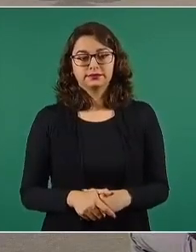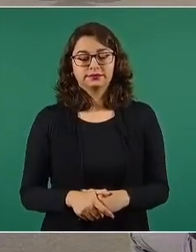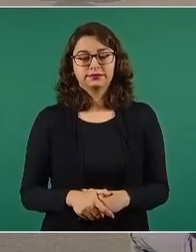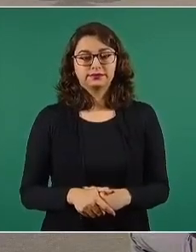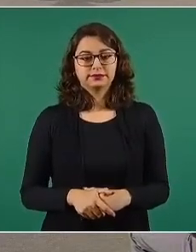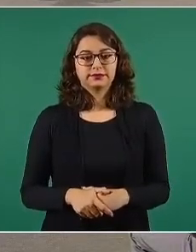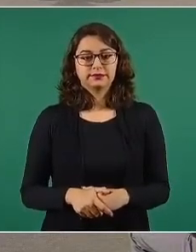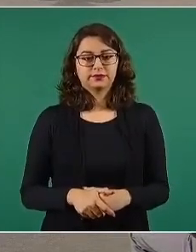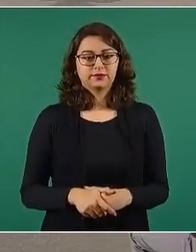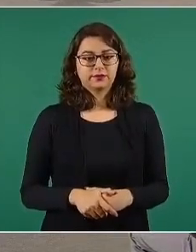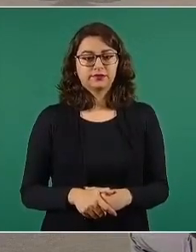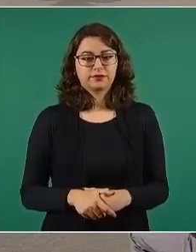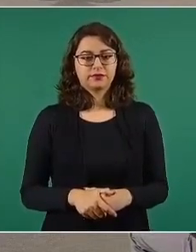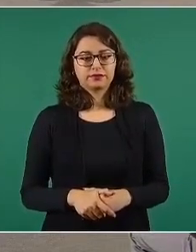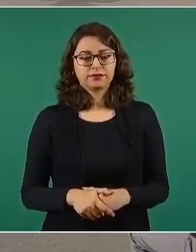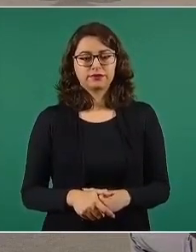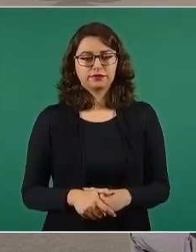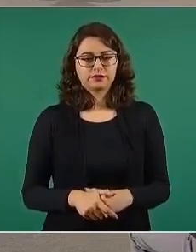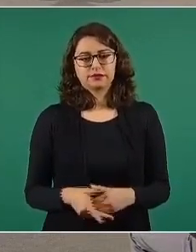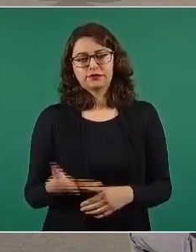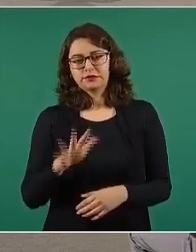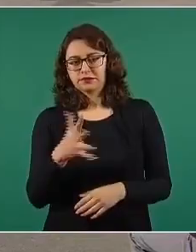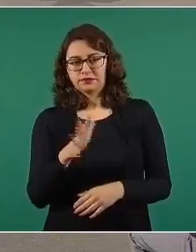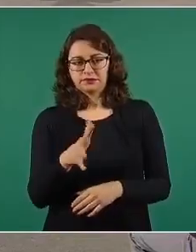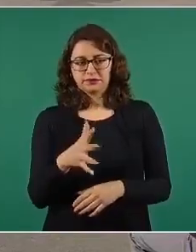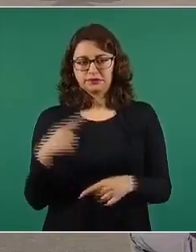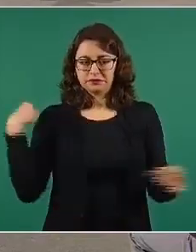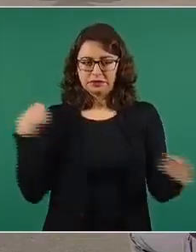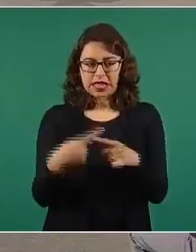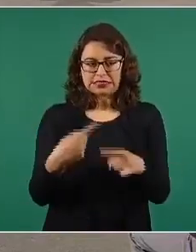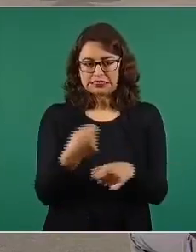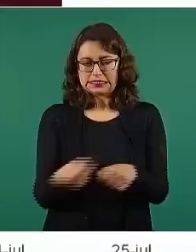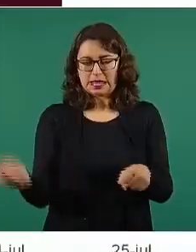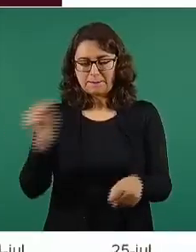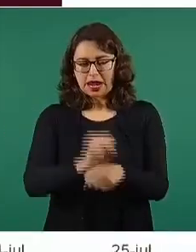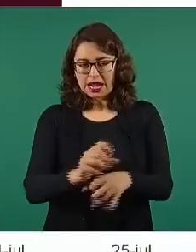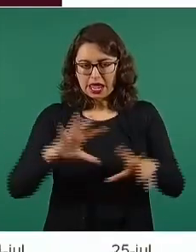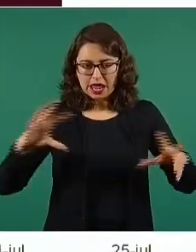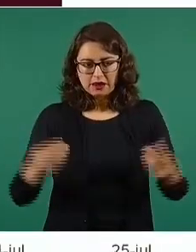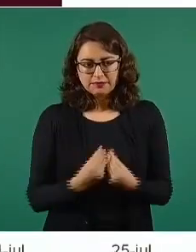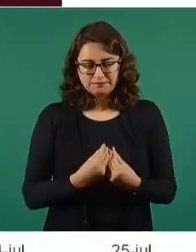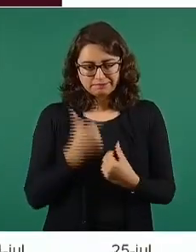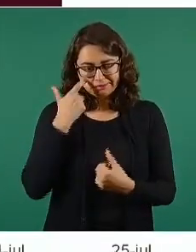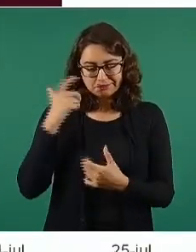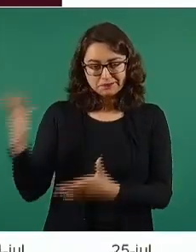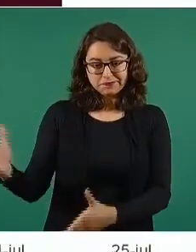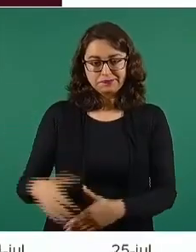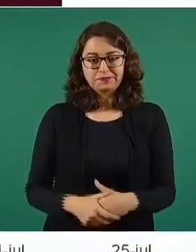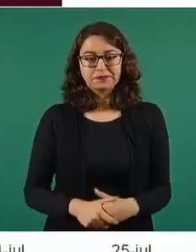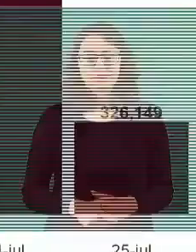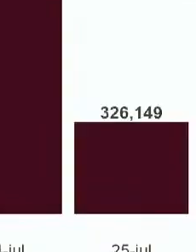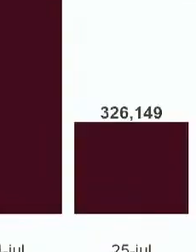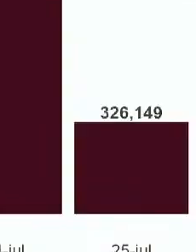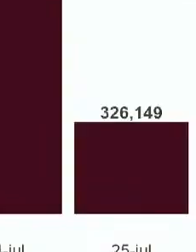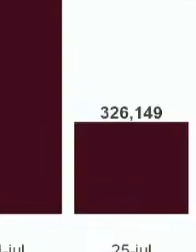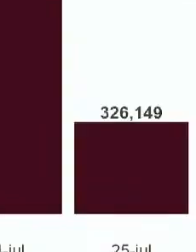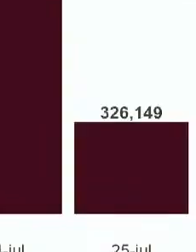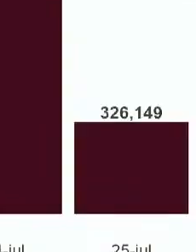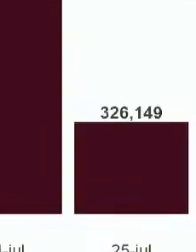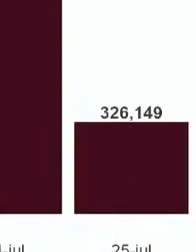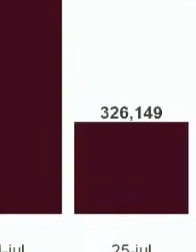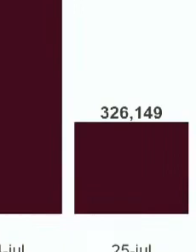y ya traemos de promedio 904 mil. Si esto